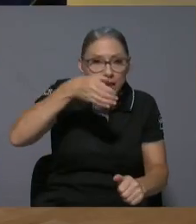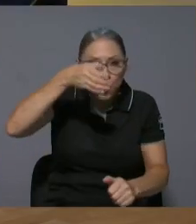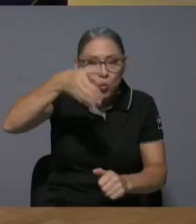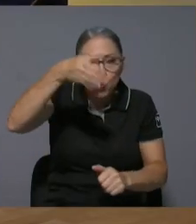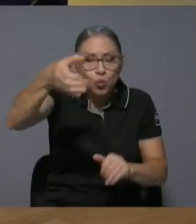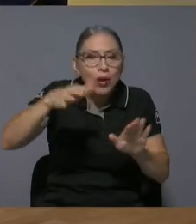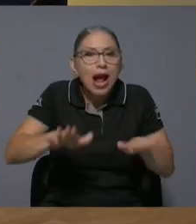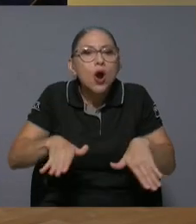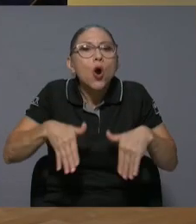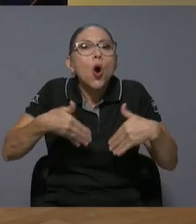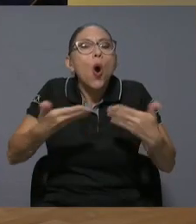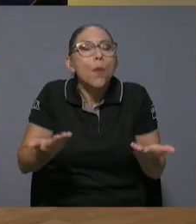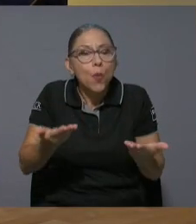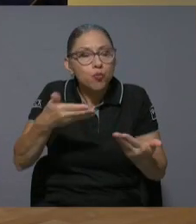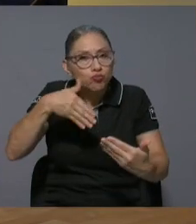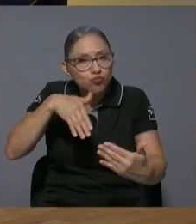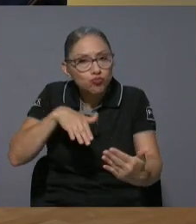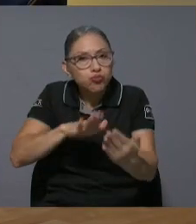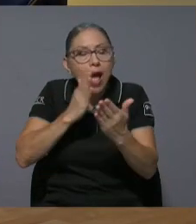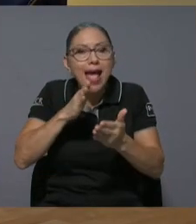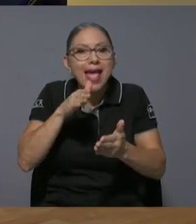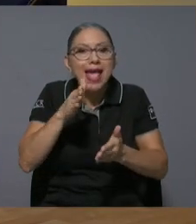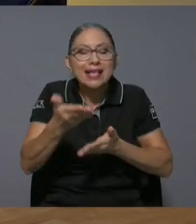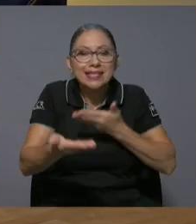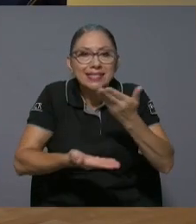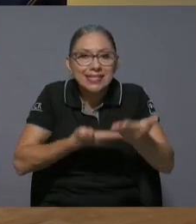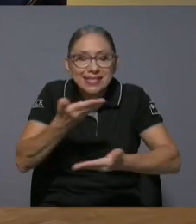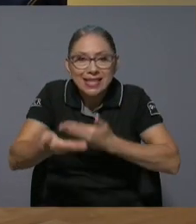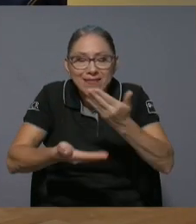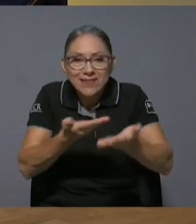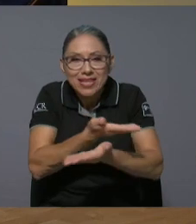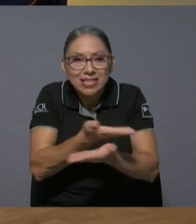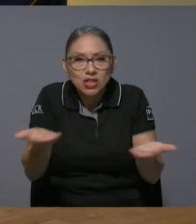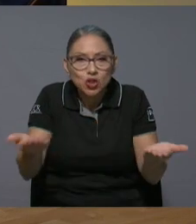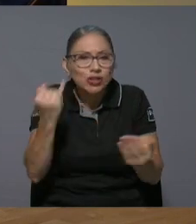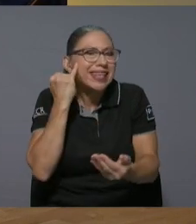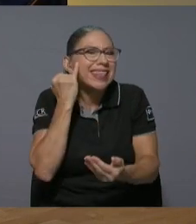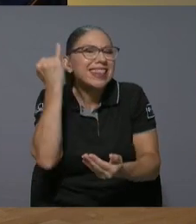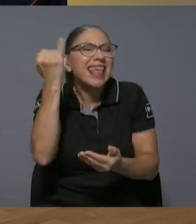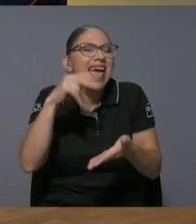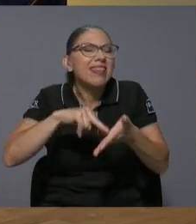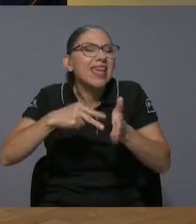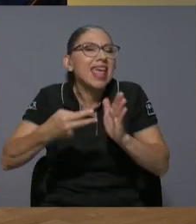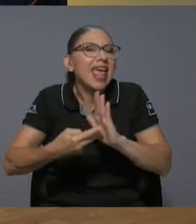este tipo de de servicios y esta idea de lo que es la infraestructura